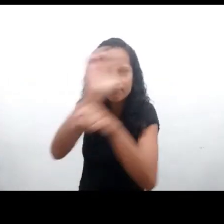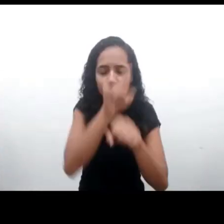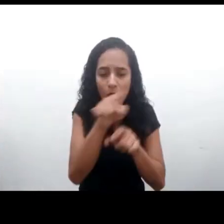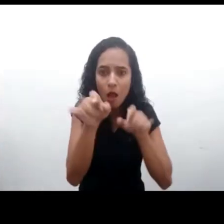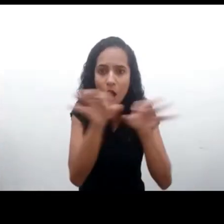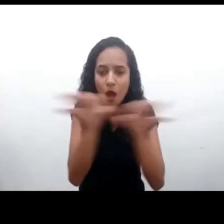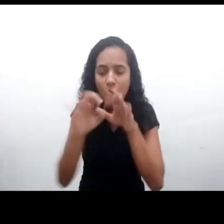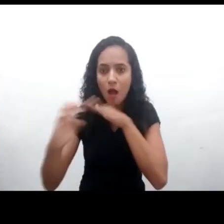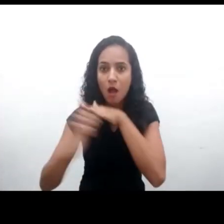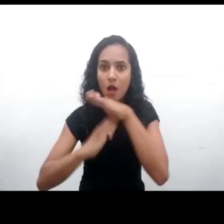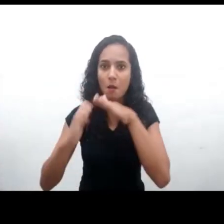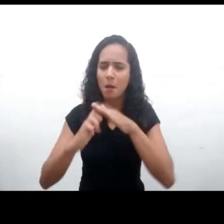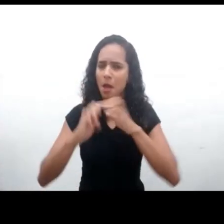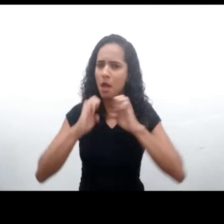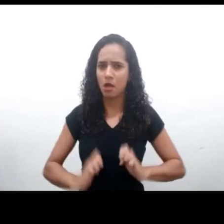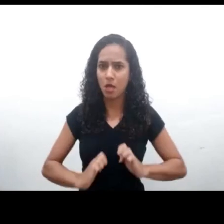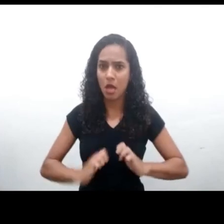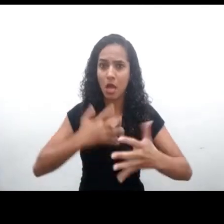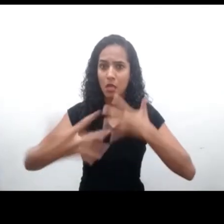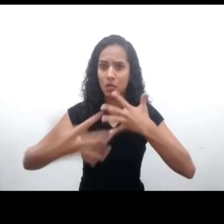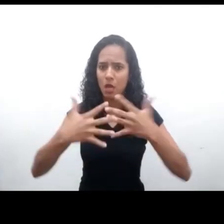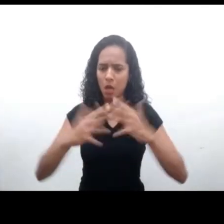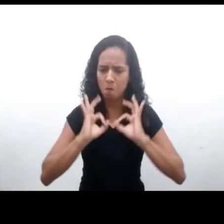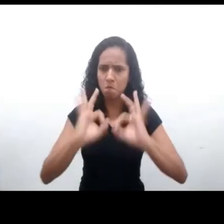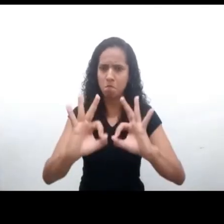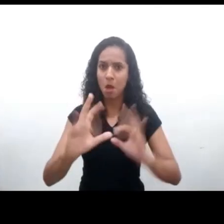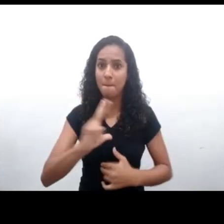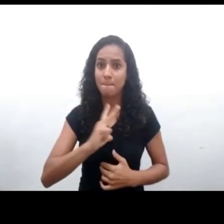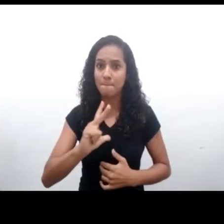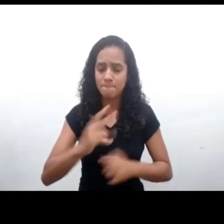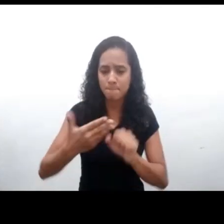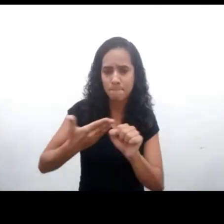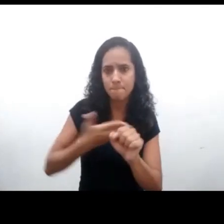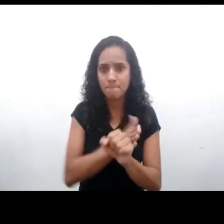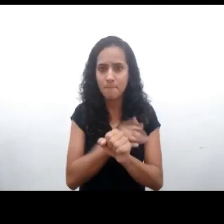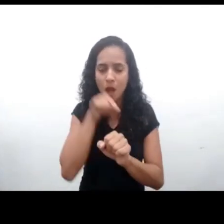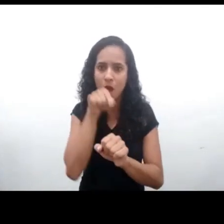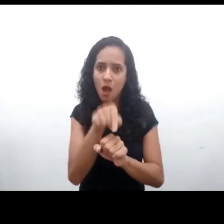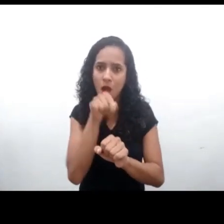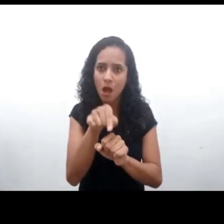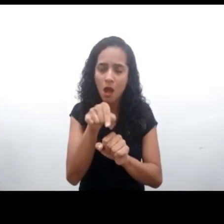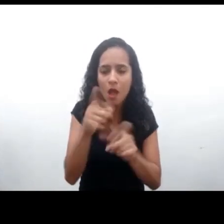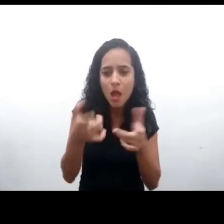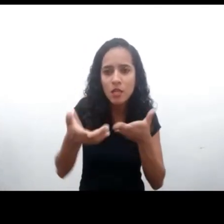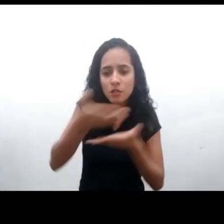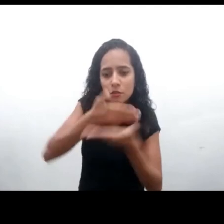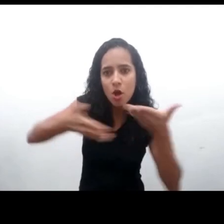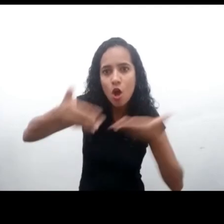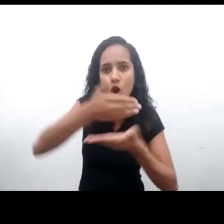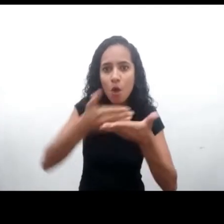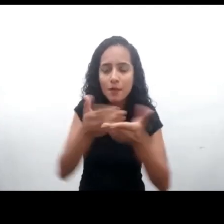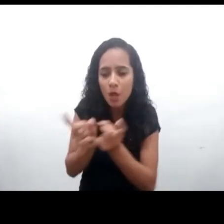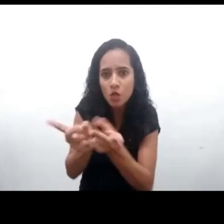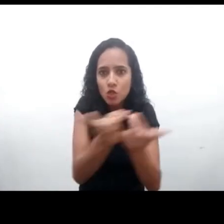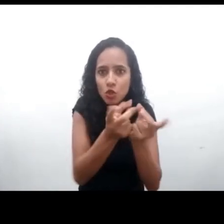Estados determinan a las empresas que establezcan los más altos niveles de ética, transparencia y privacidad en cuanto al diseño, distribución y